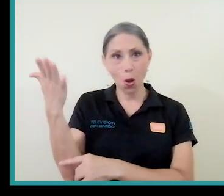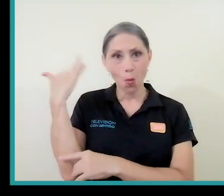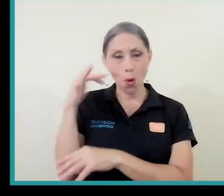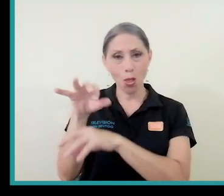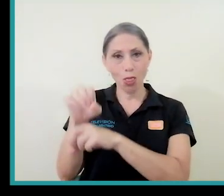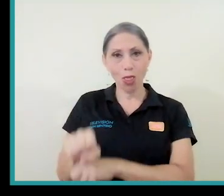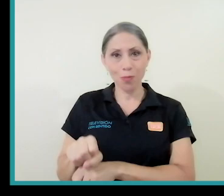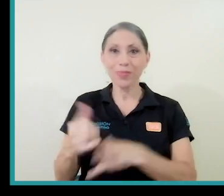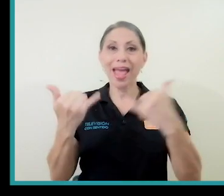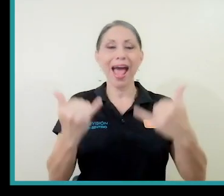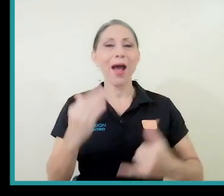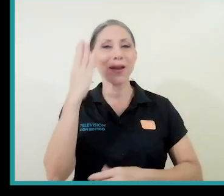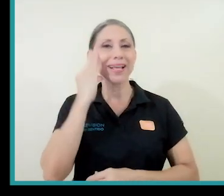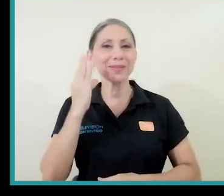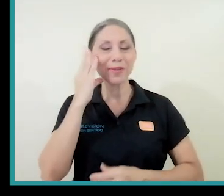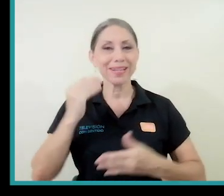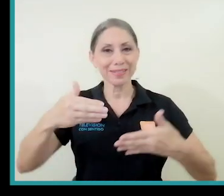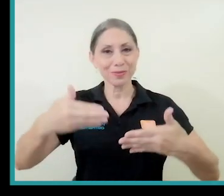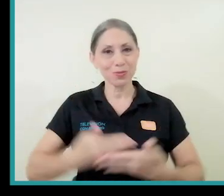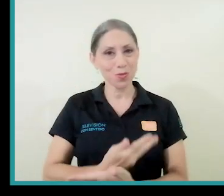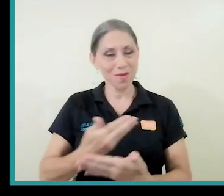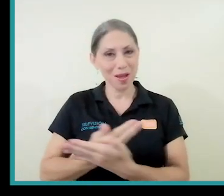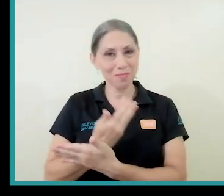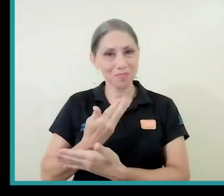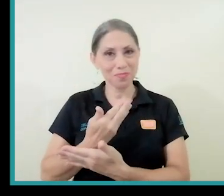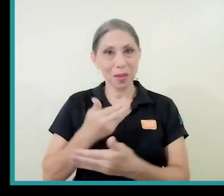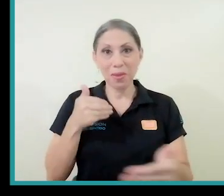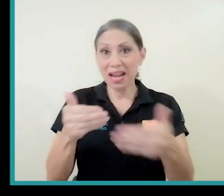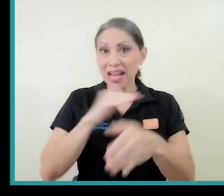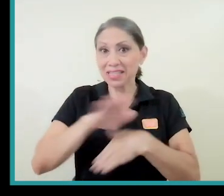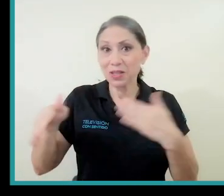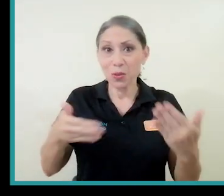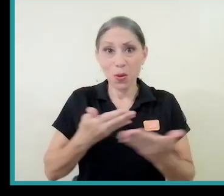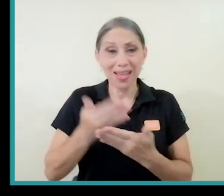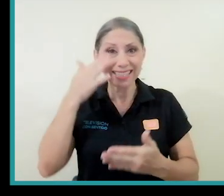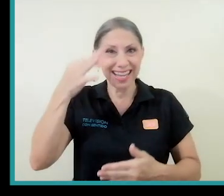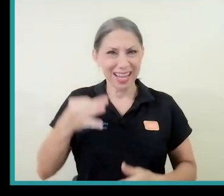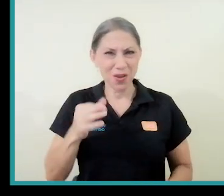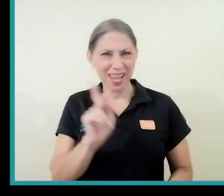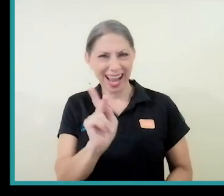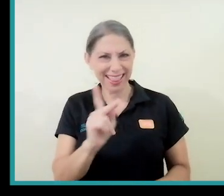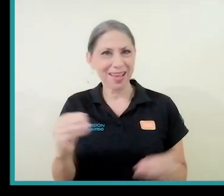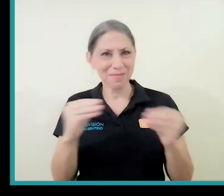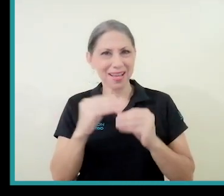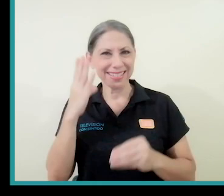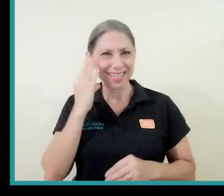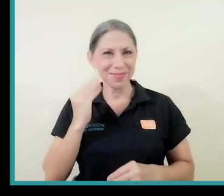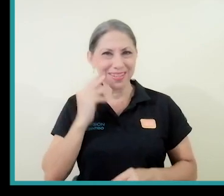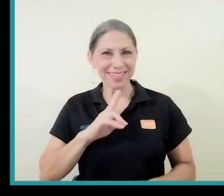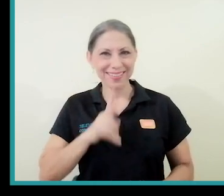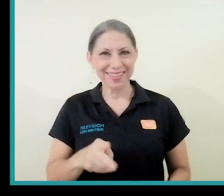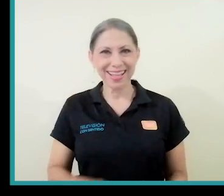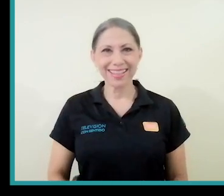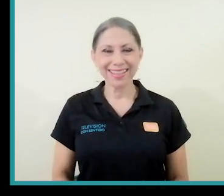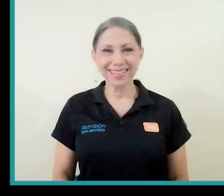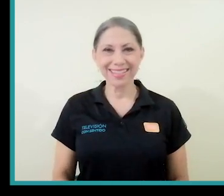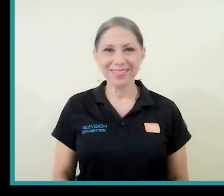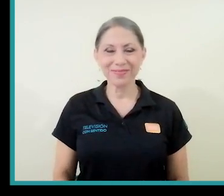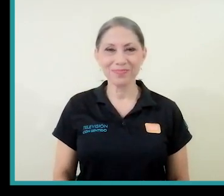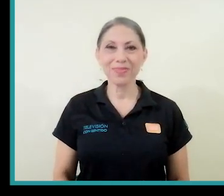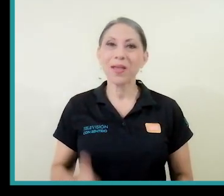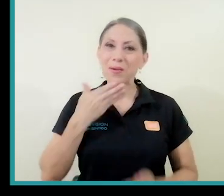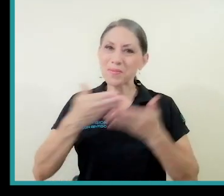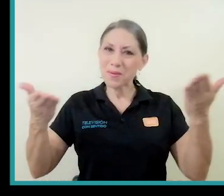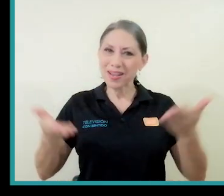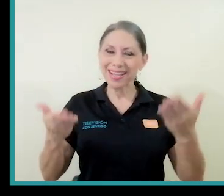se solía hacer. Así es que es una experiencia nueva para casi todas, porque creo que Katia tiene más experiencia